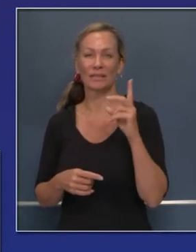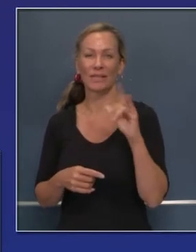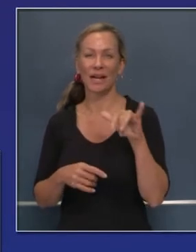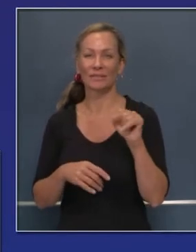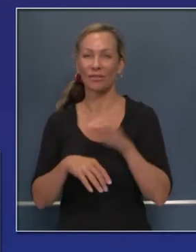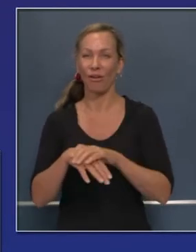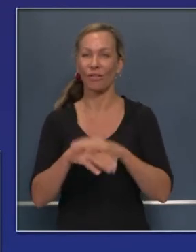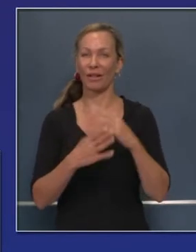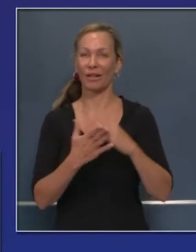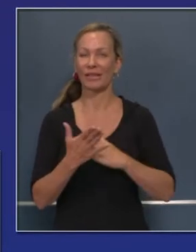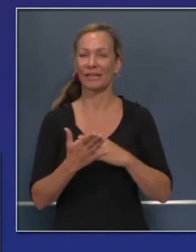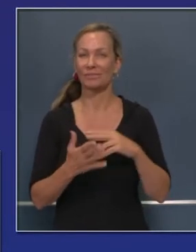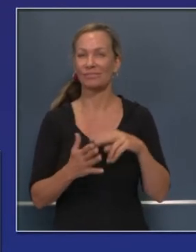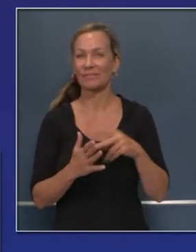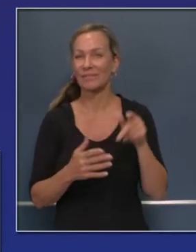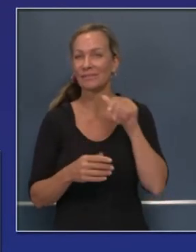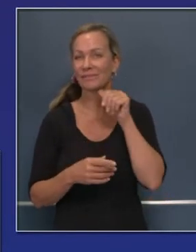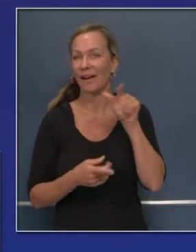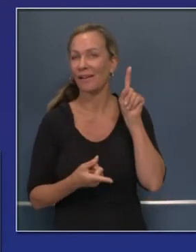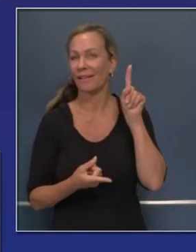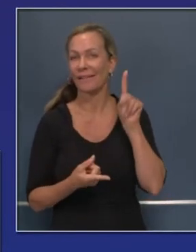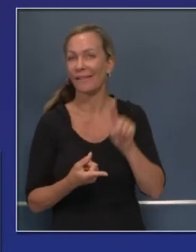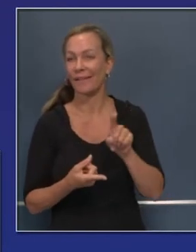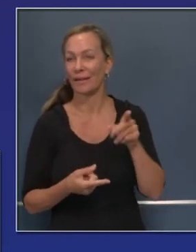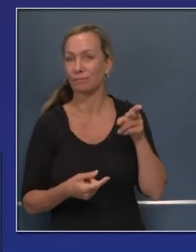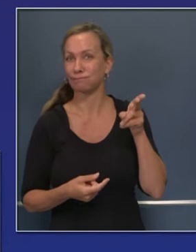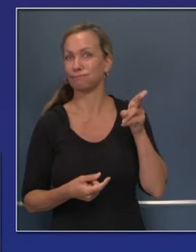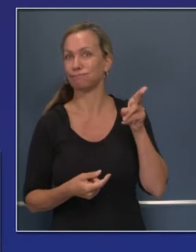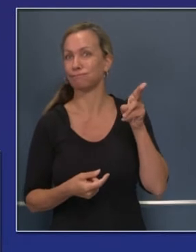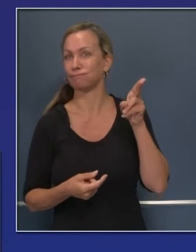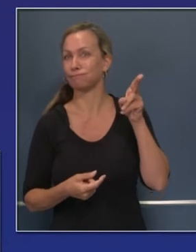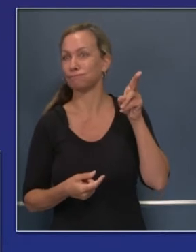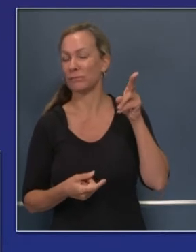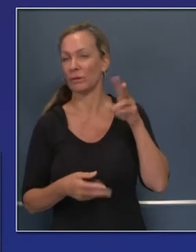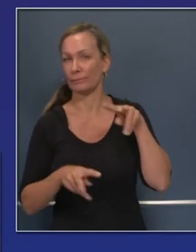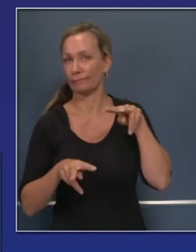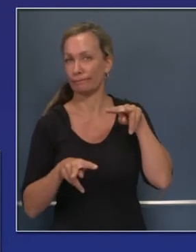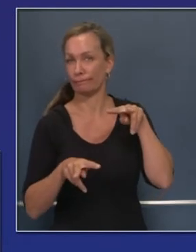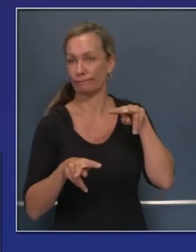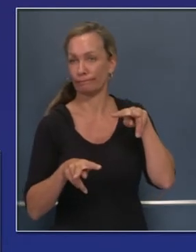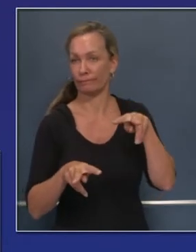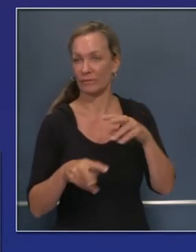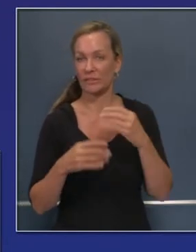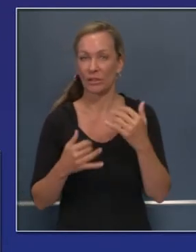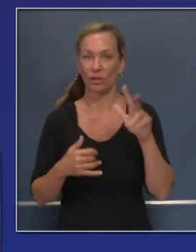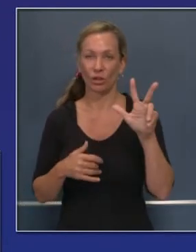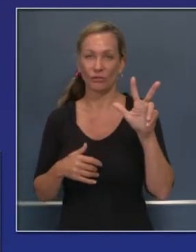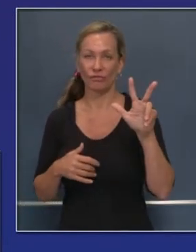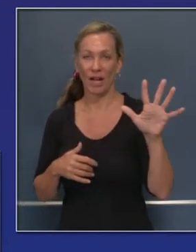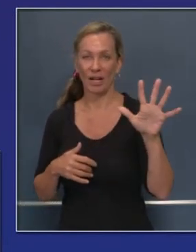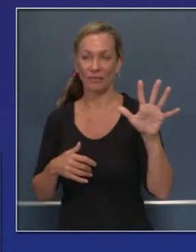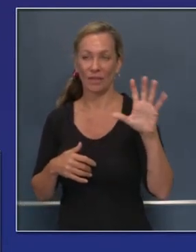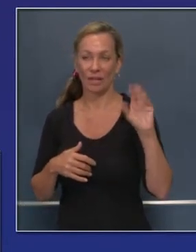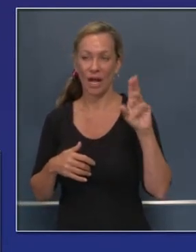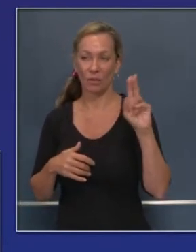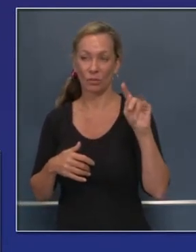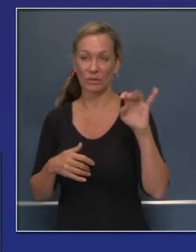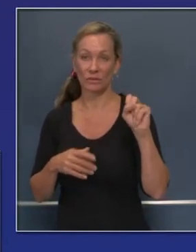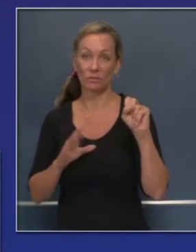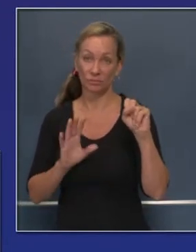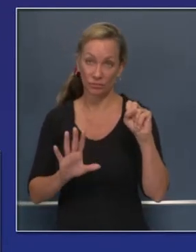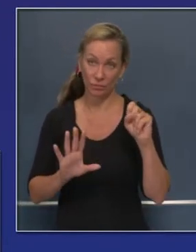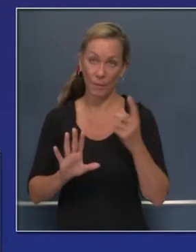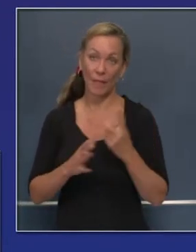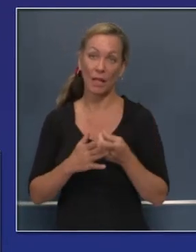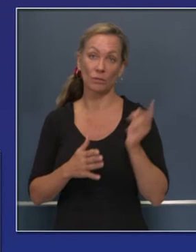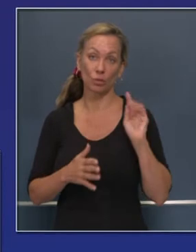hemos visto una disminución en el número total de condados bajo supervisión. La semana pasada estaban